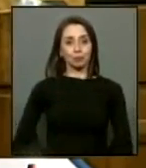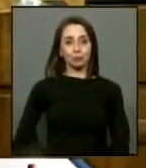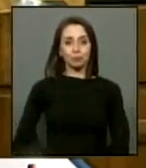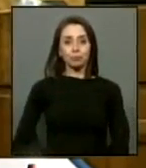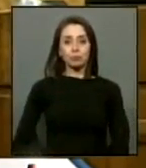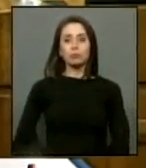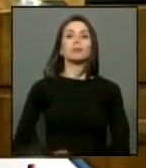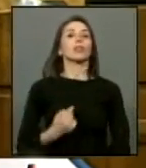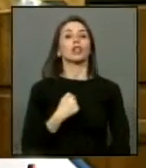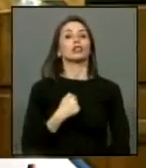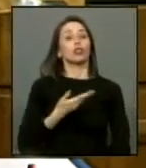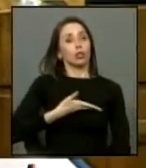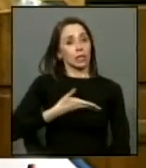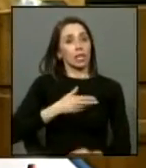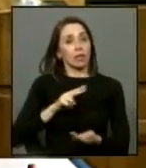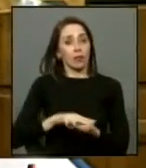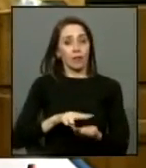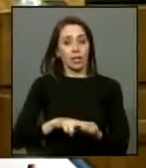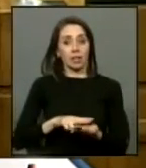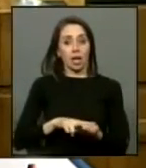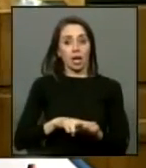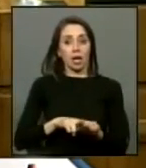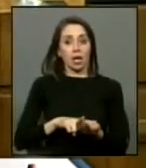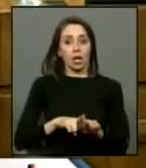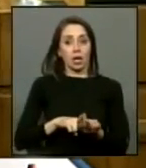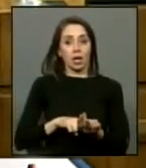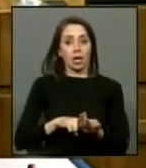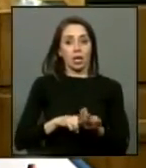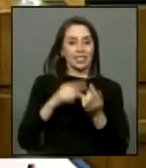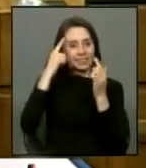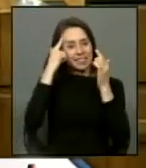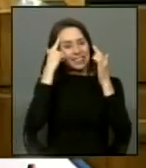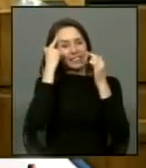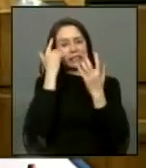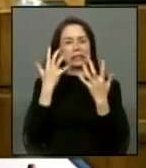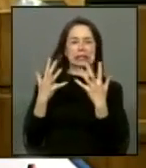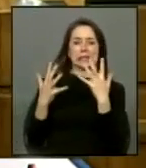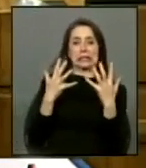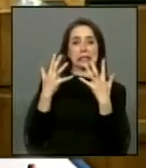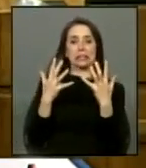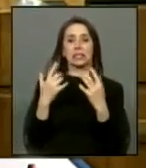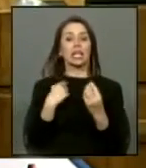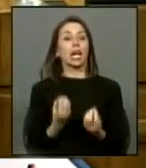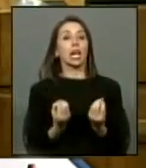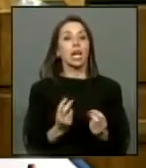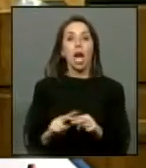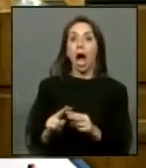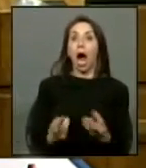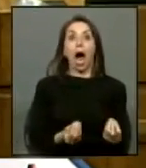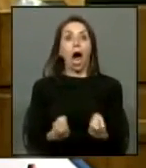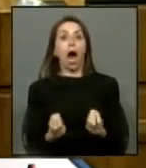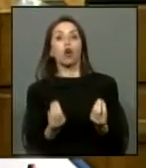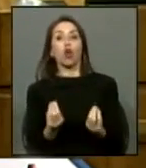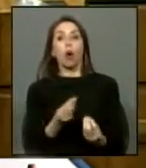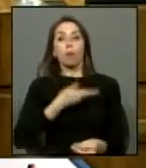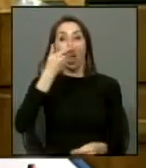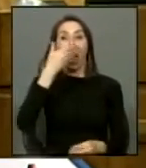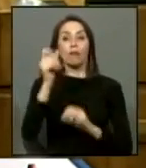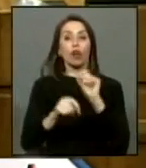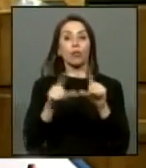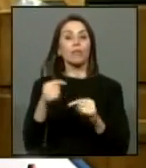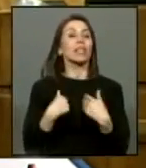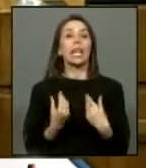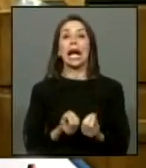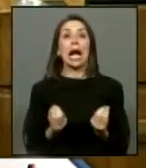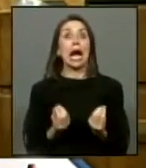y yo tenía de verdad una tremenda tranca con esto no hallaba que hacer como me tocaba hablar defendiendo aquí